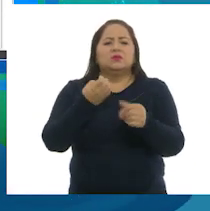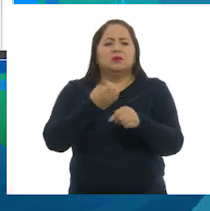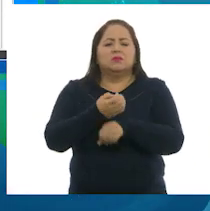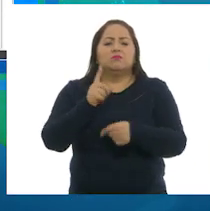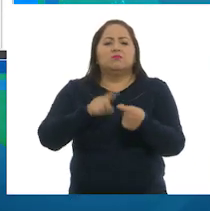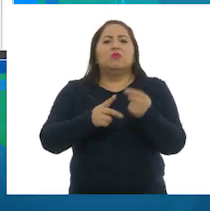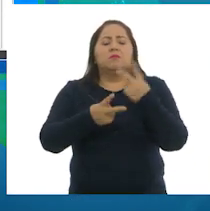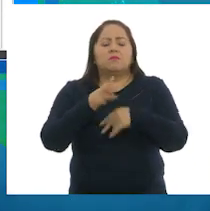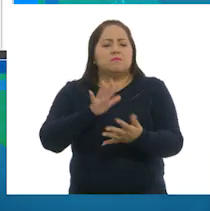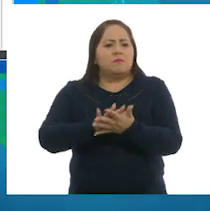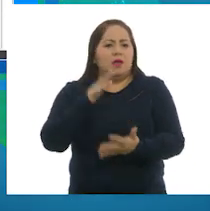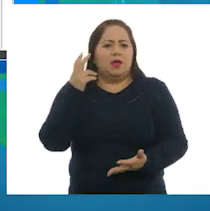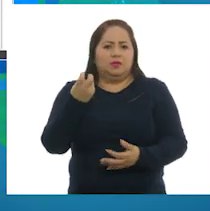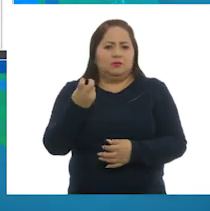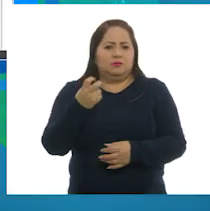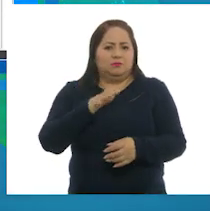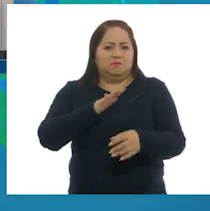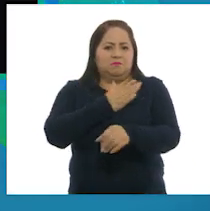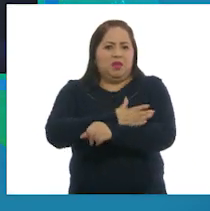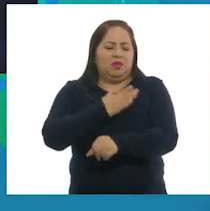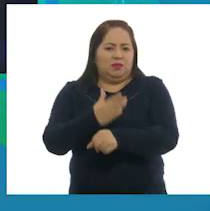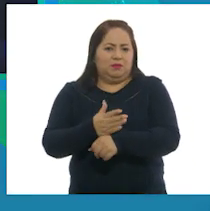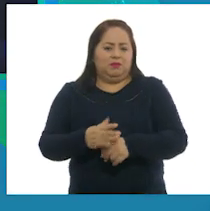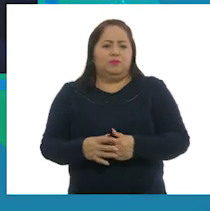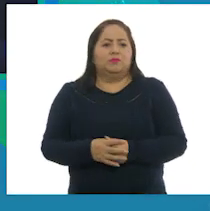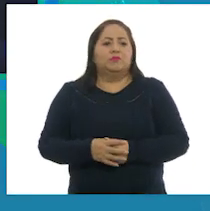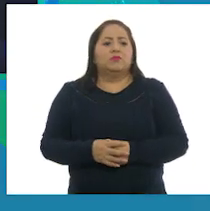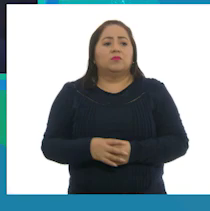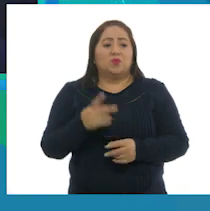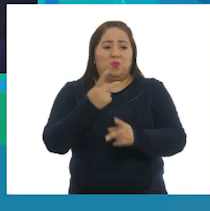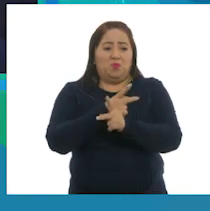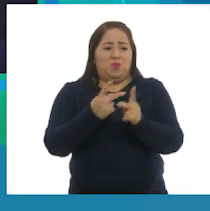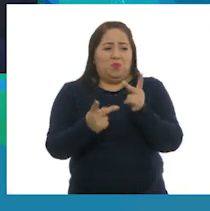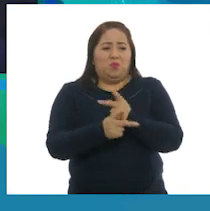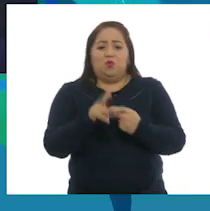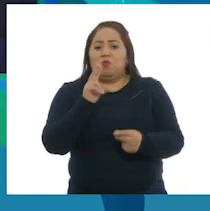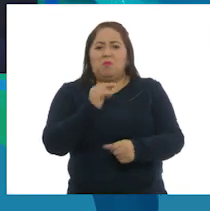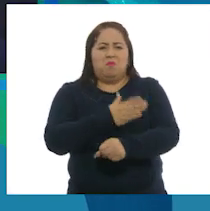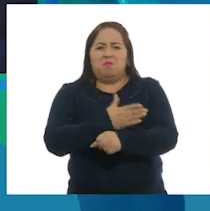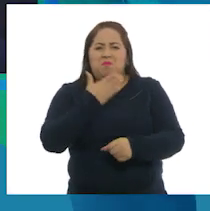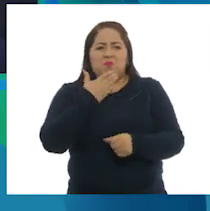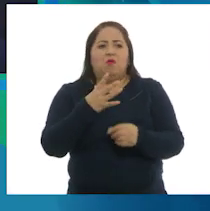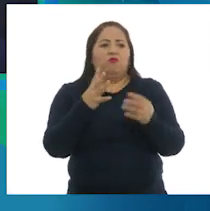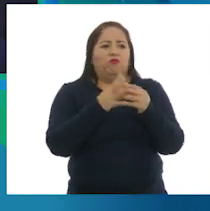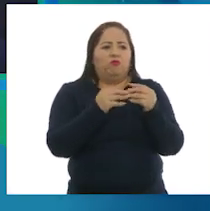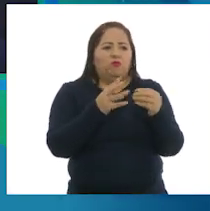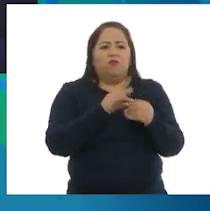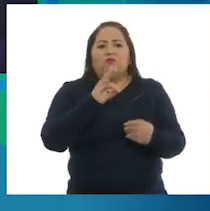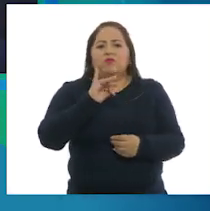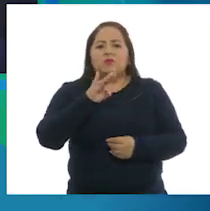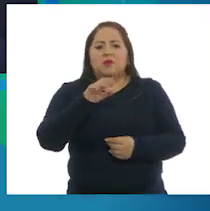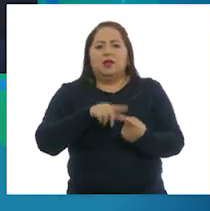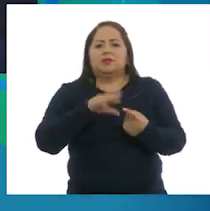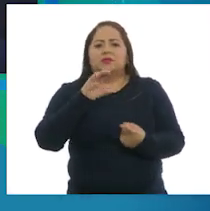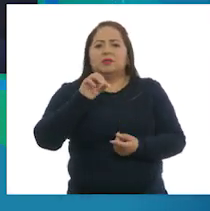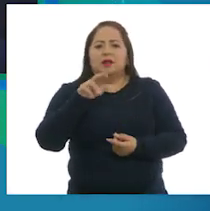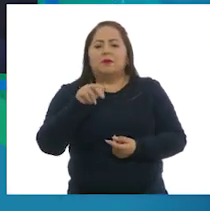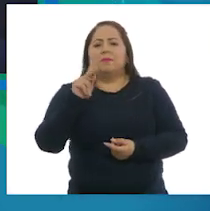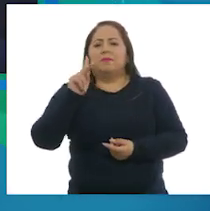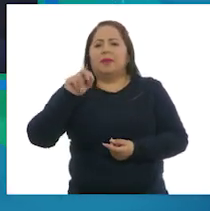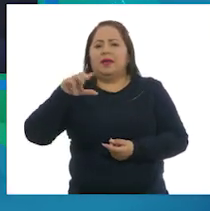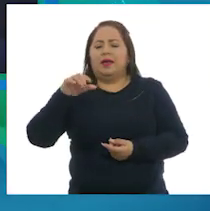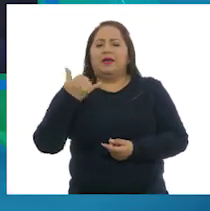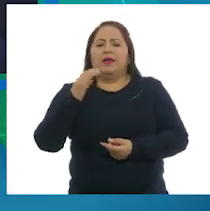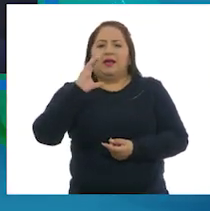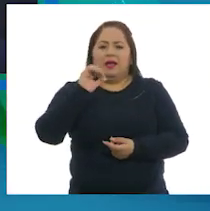se obtiene la mayoría de estas especies. Los productos no maderables, como frutos, fibras, ceras, pencas